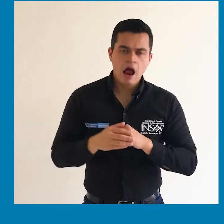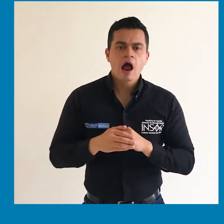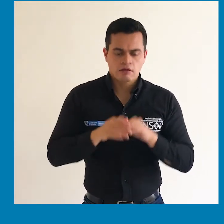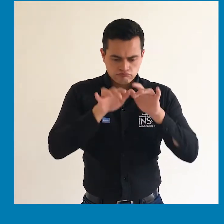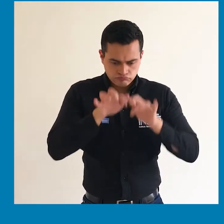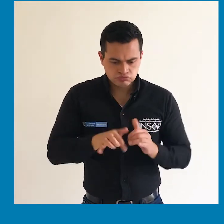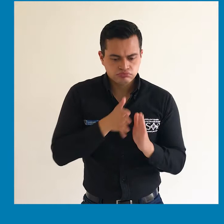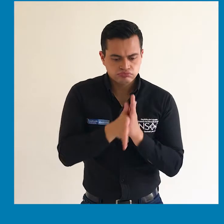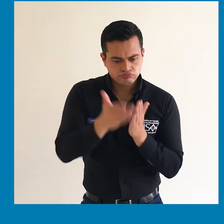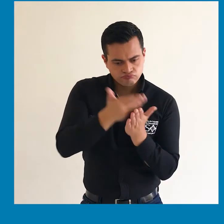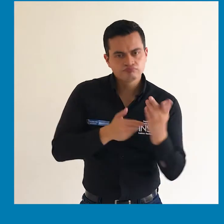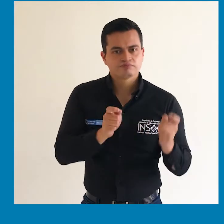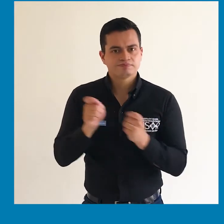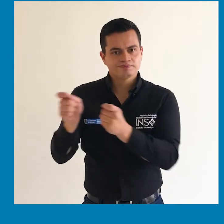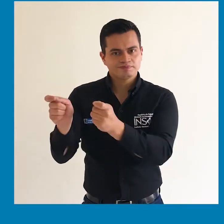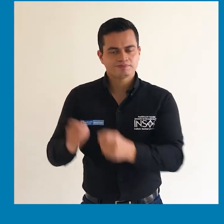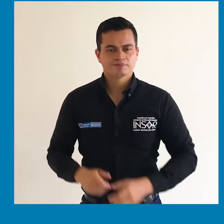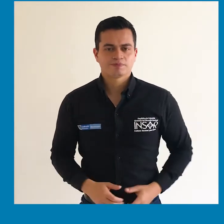requieran.